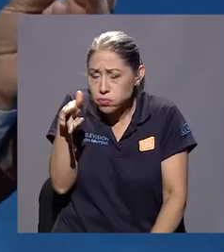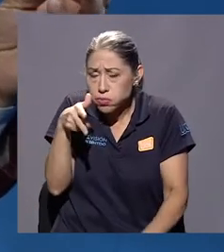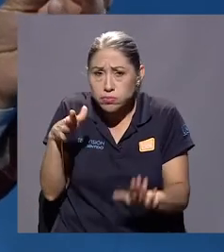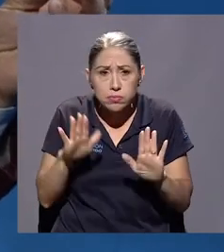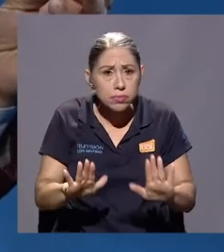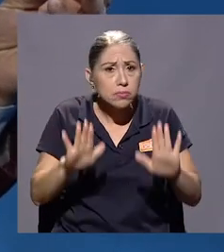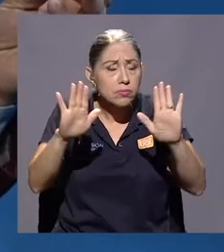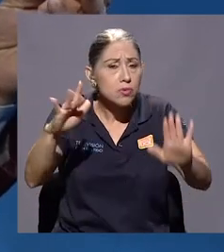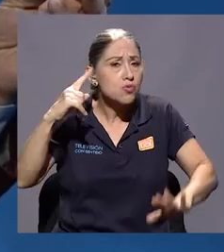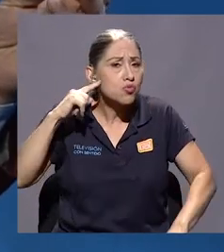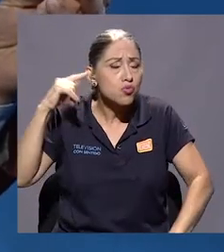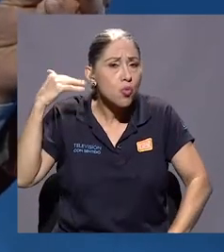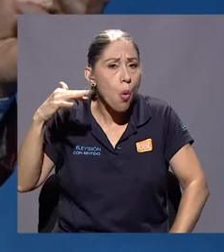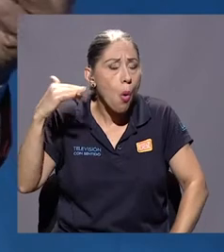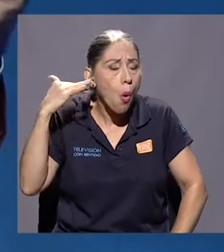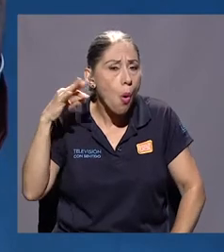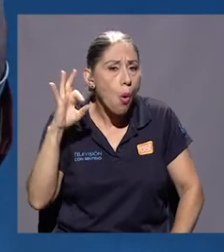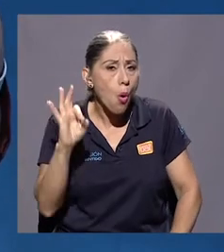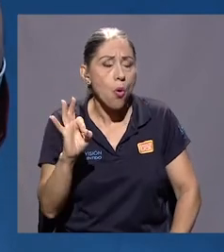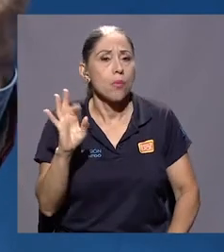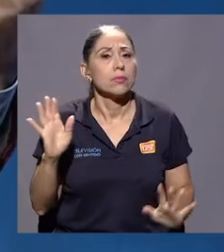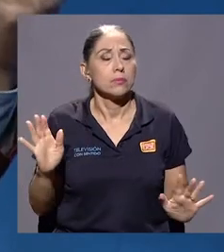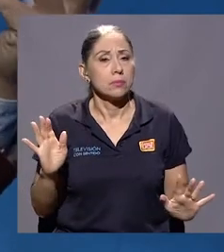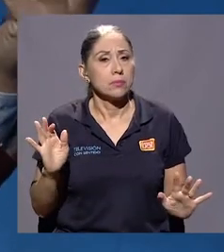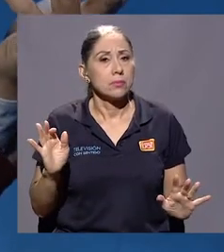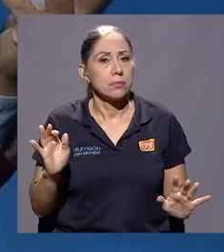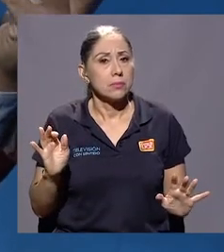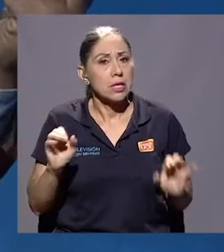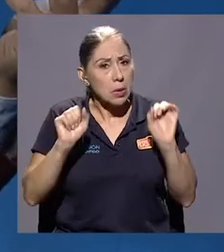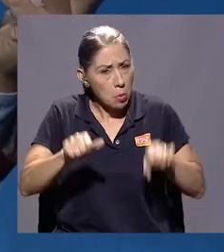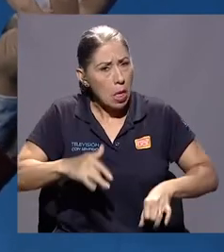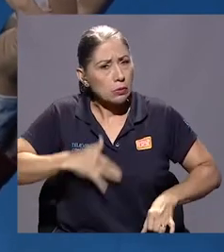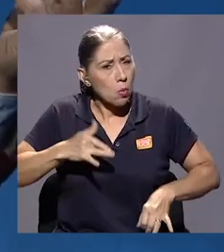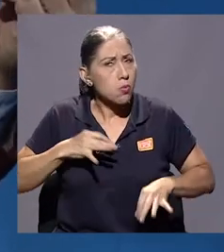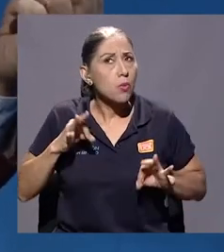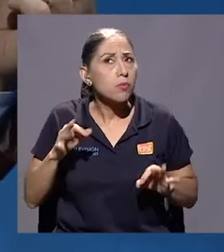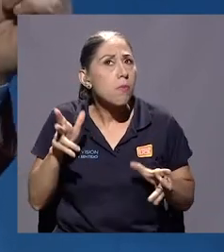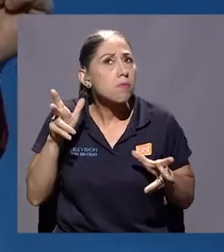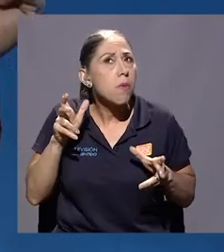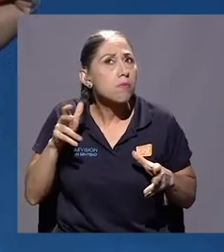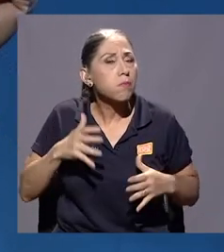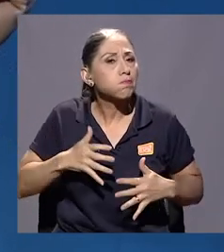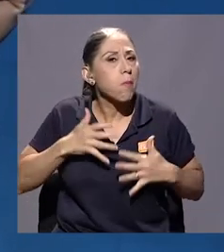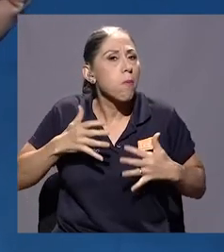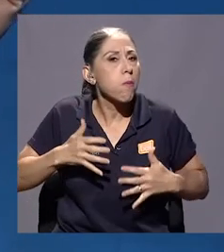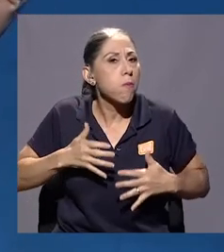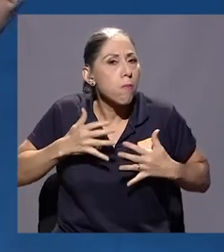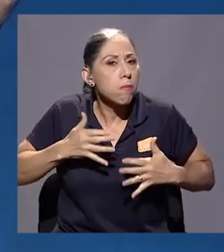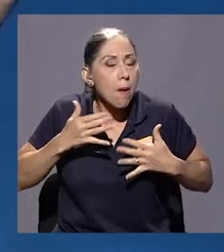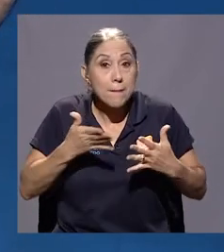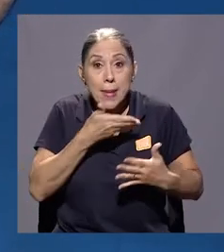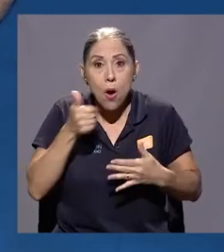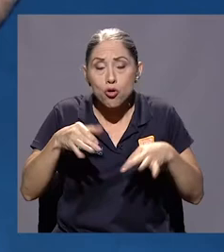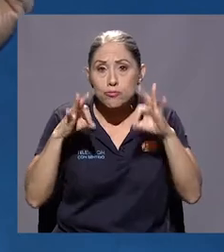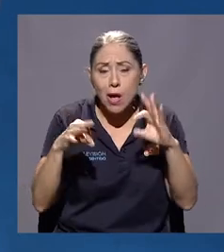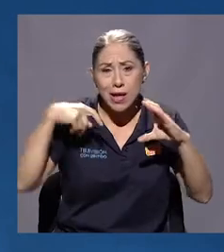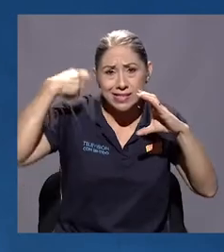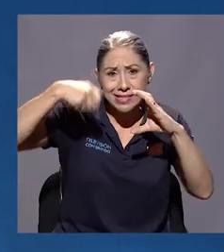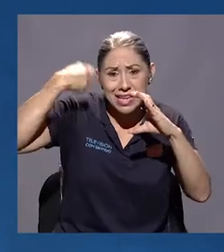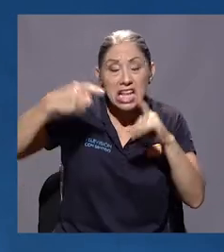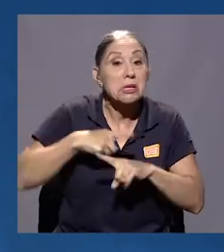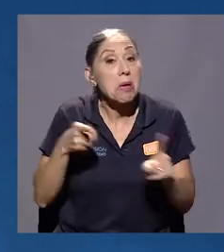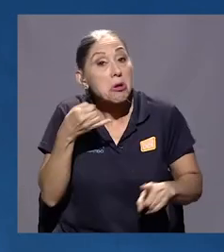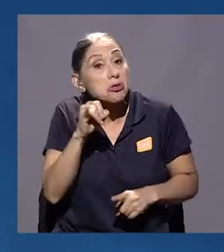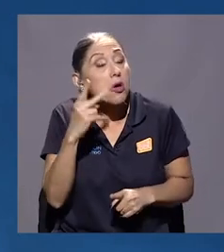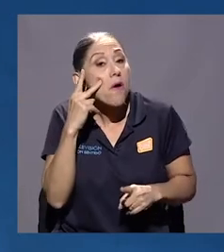espectacular el sonido, ¿verdad? que se puede apreciar mejor en cines, pero que si se disfruta